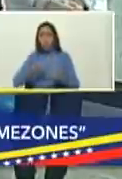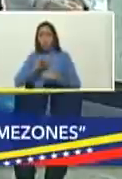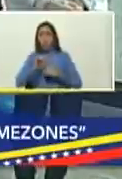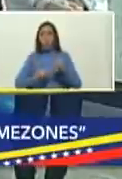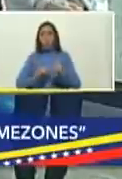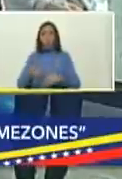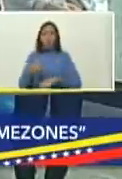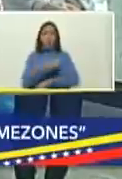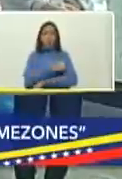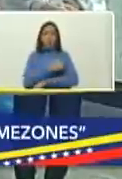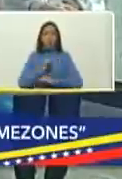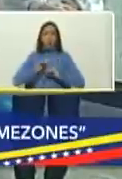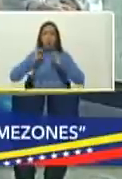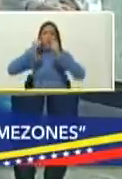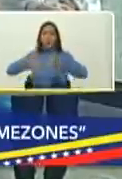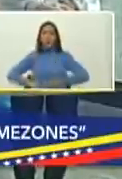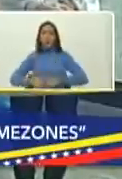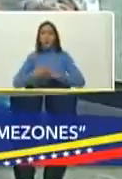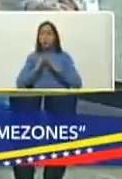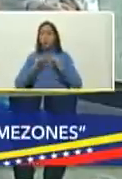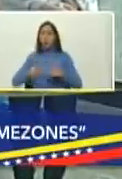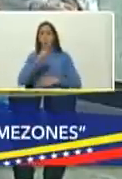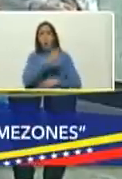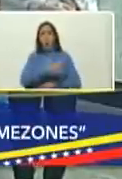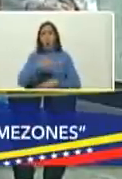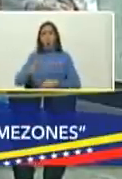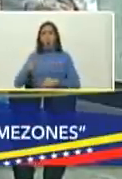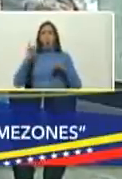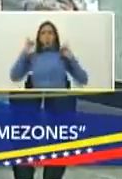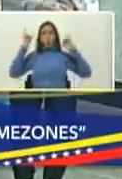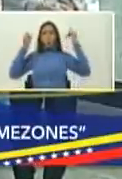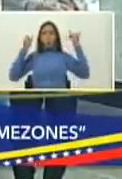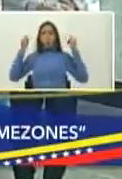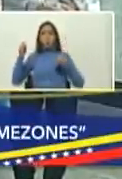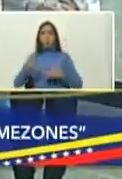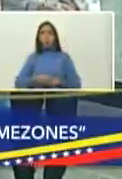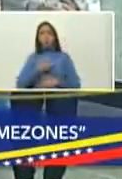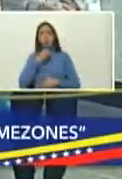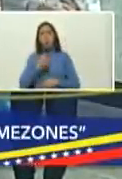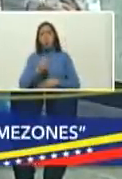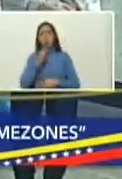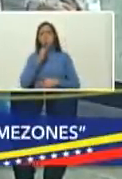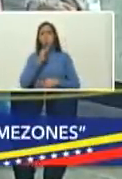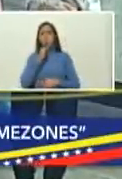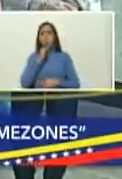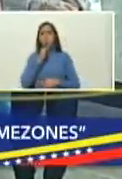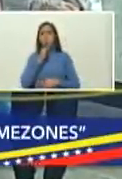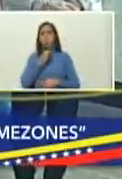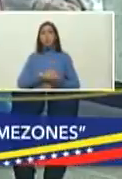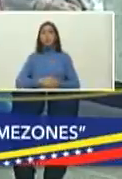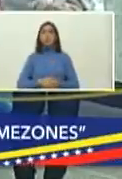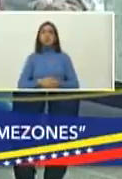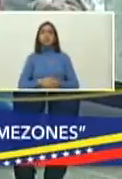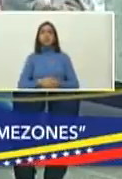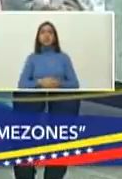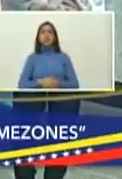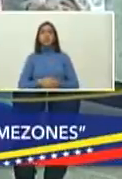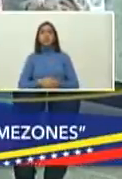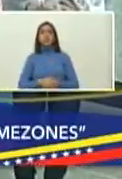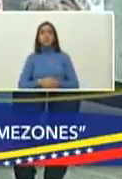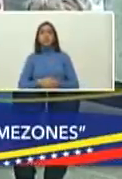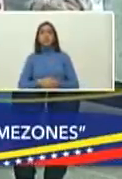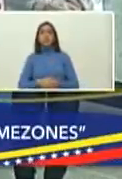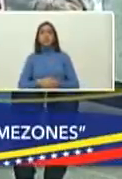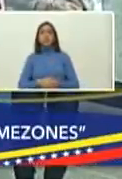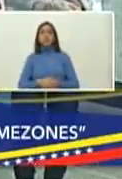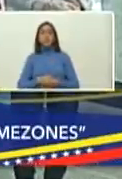logro increíble que todos los venezolanos tenemos que celebrarlo son buenas noticias son grandes noticias y por supuesto como esa